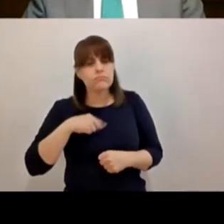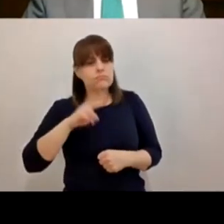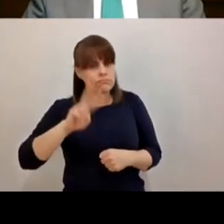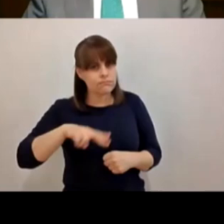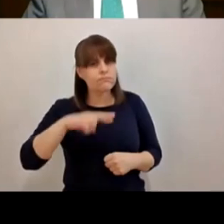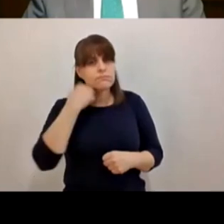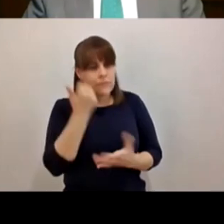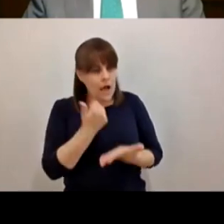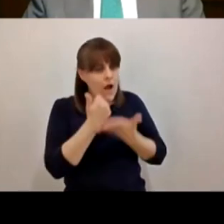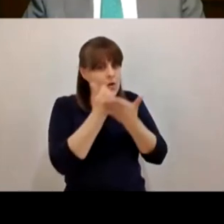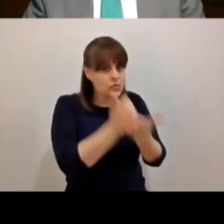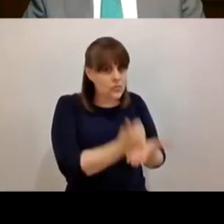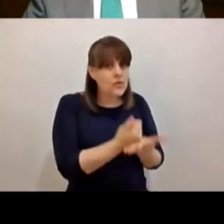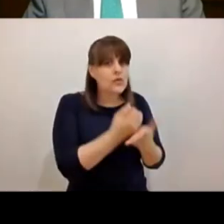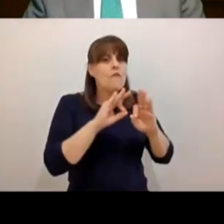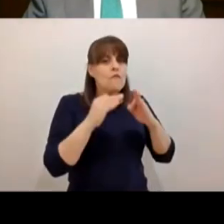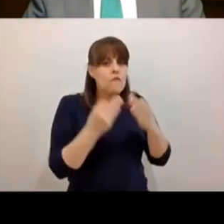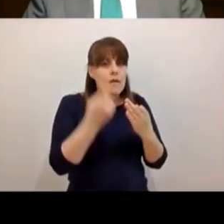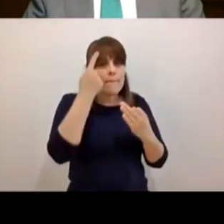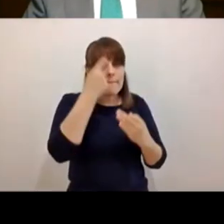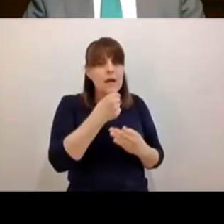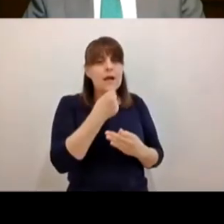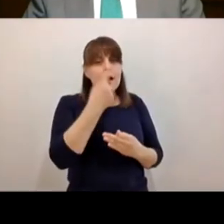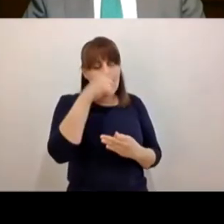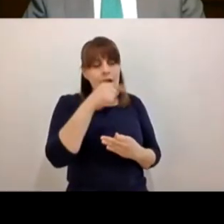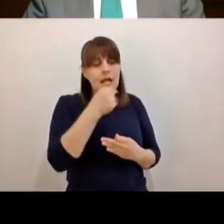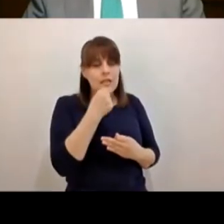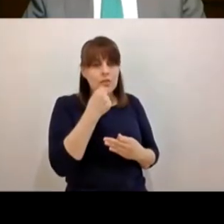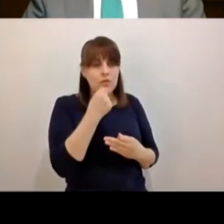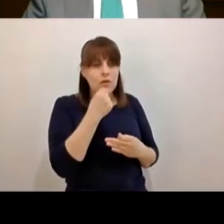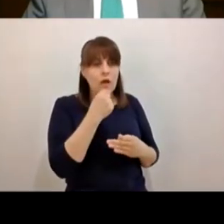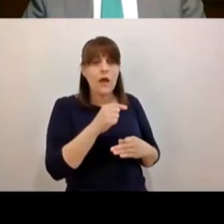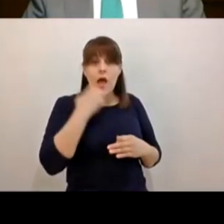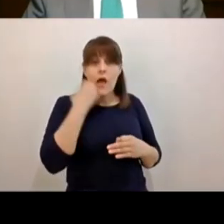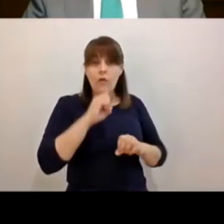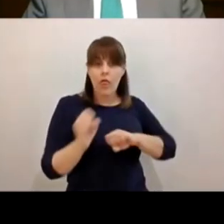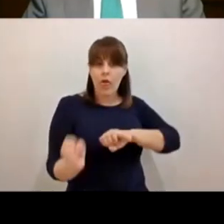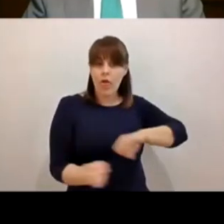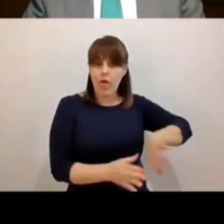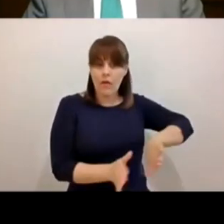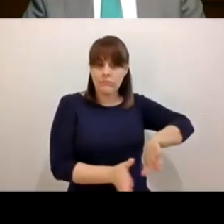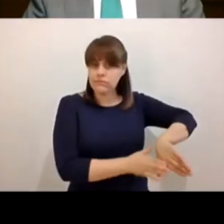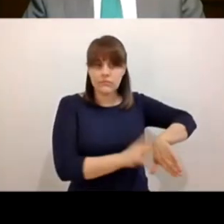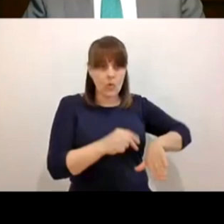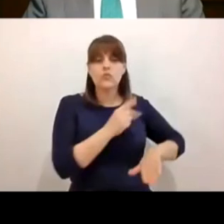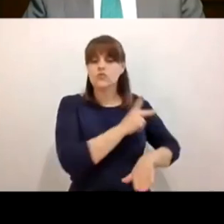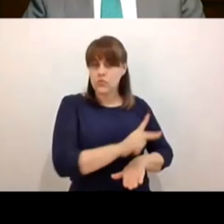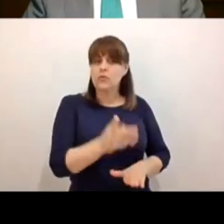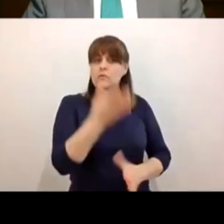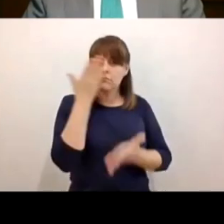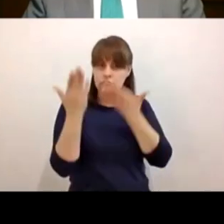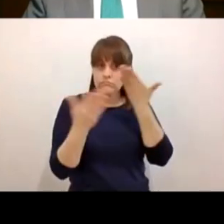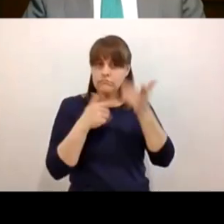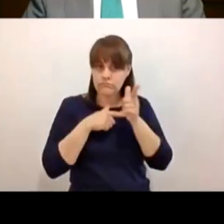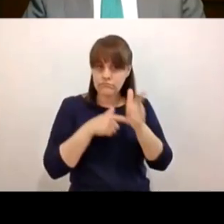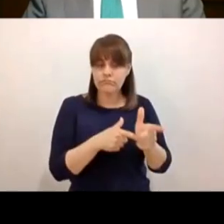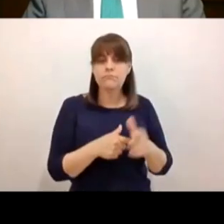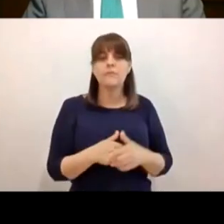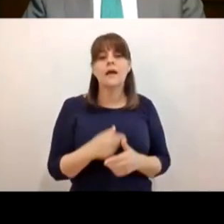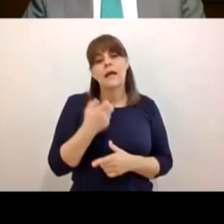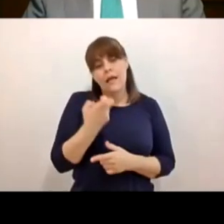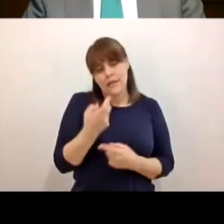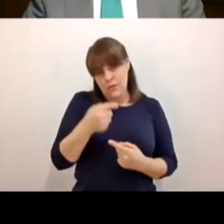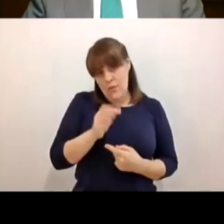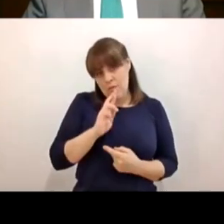las medidas necesarias para que ningún niño se quede sin estudiar eso sería una respuesta y